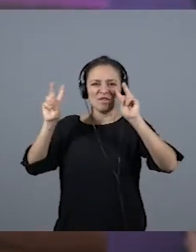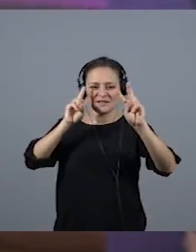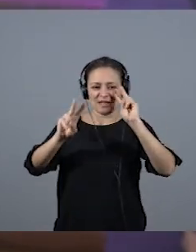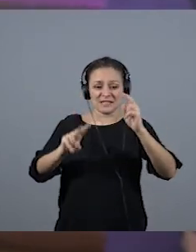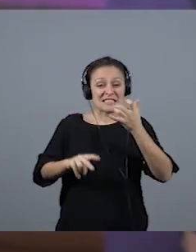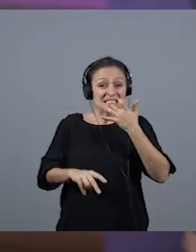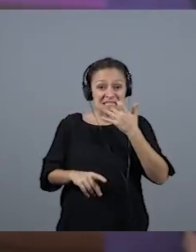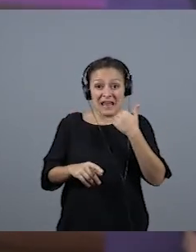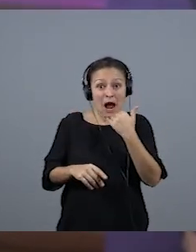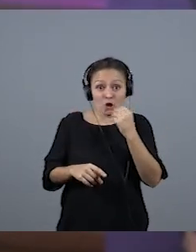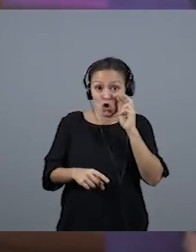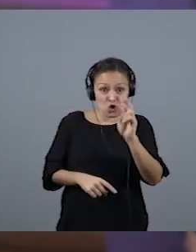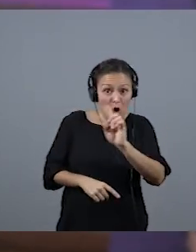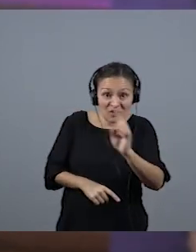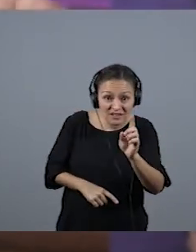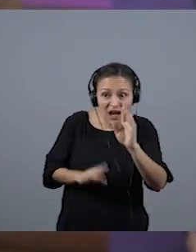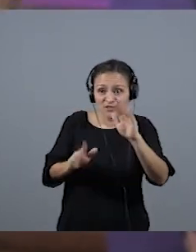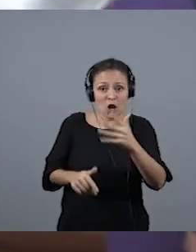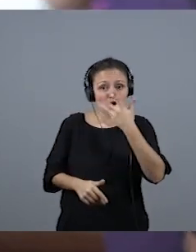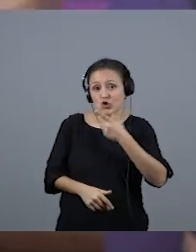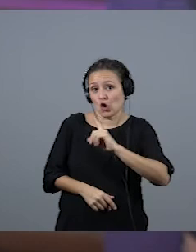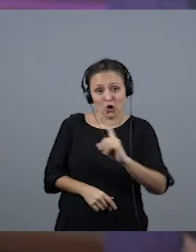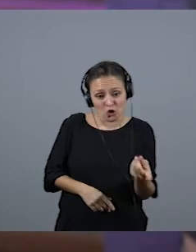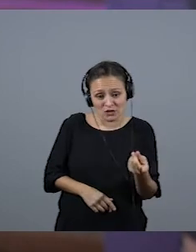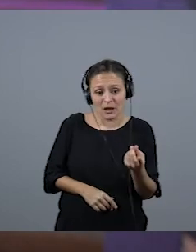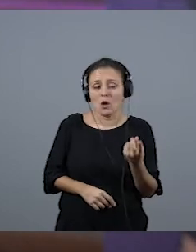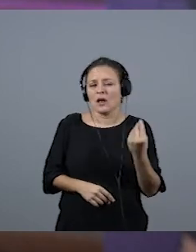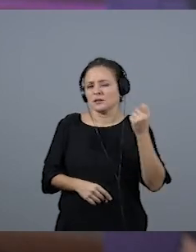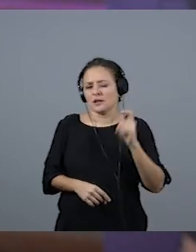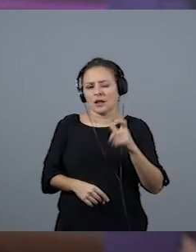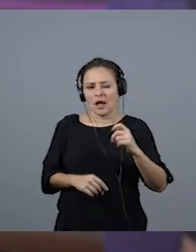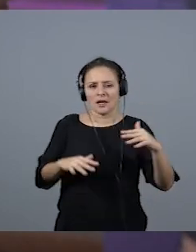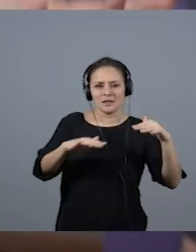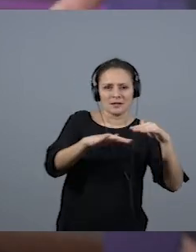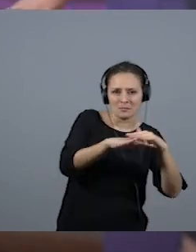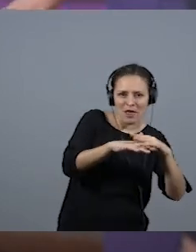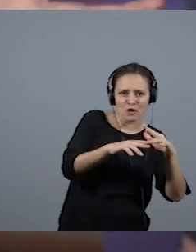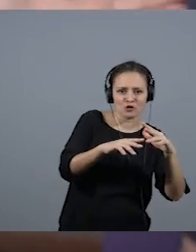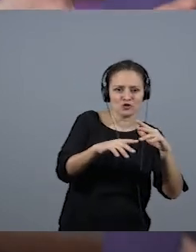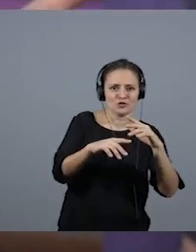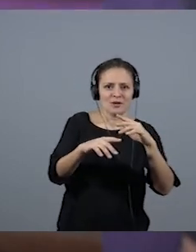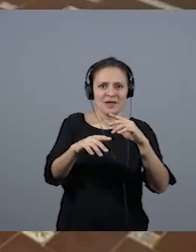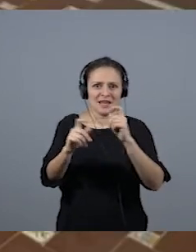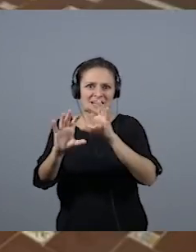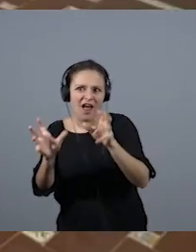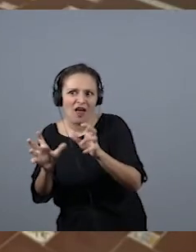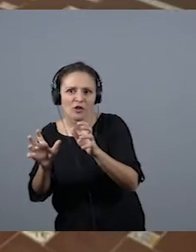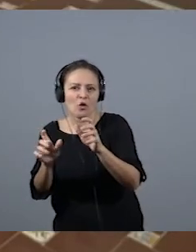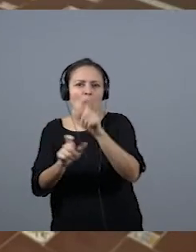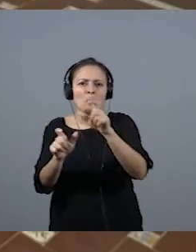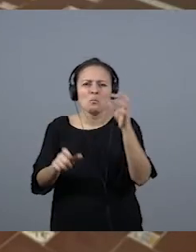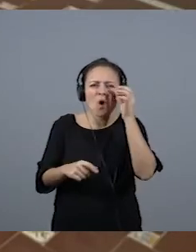conoce. Y muchas veces nos fijamos en los medios, en las redes, lo decía el otro día. ¿Cómo representamos la imagen de la mujer?